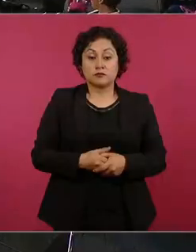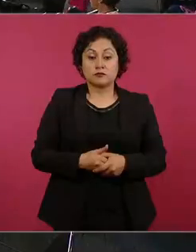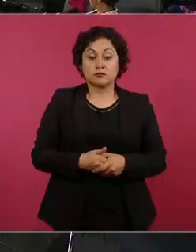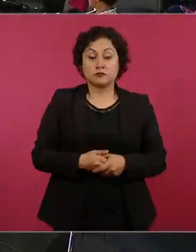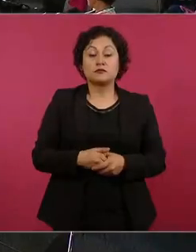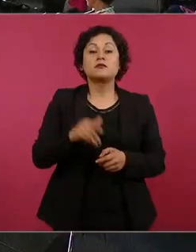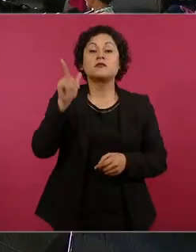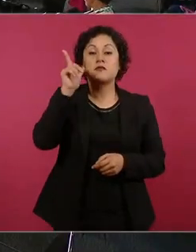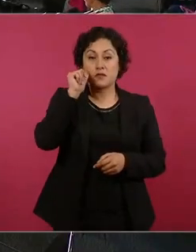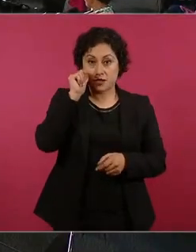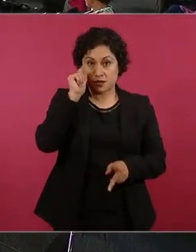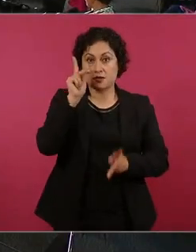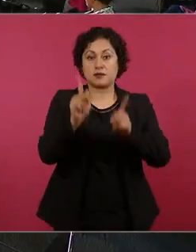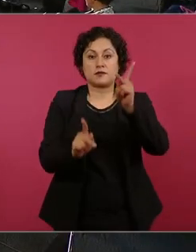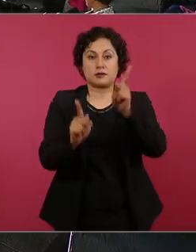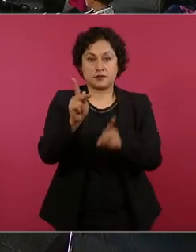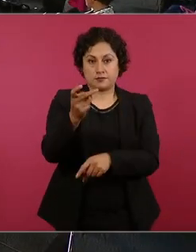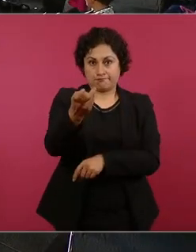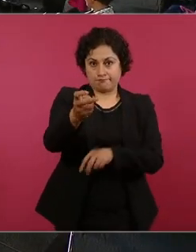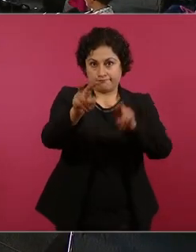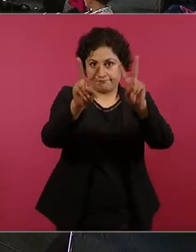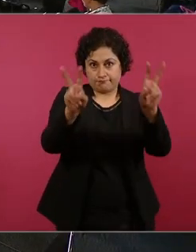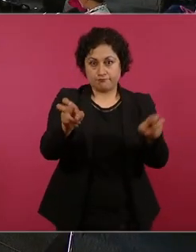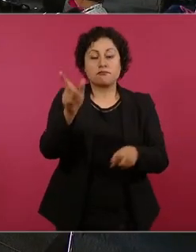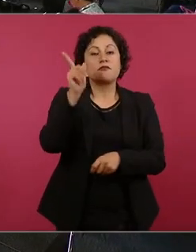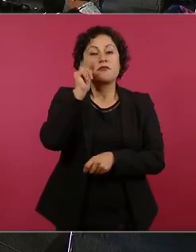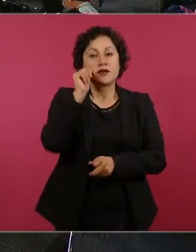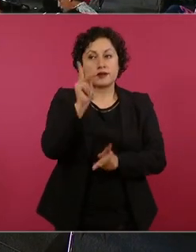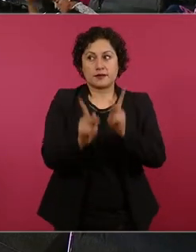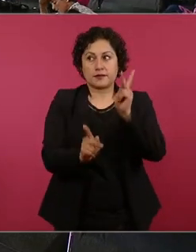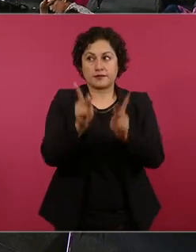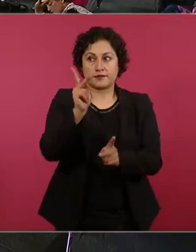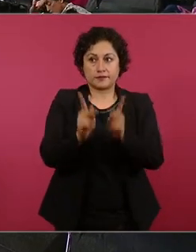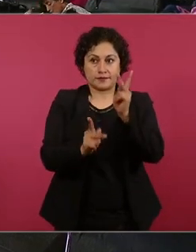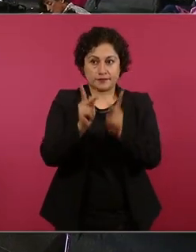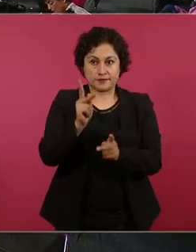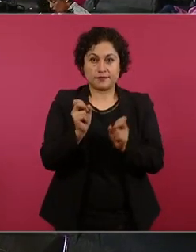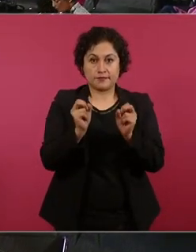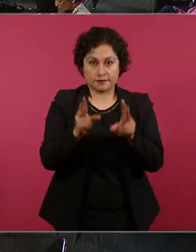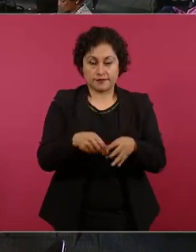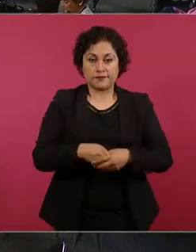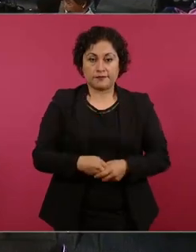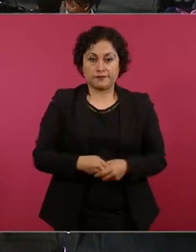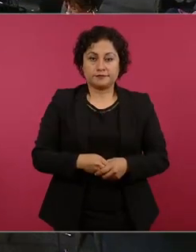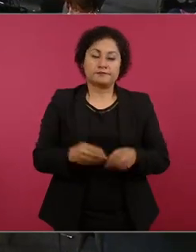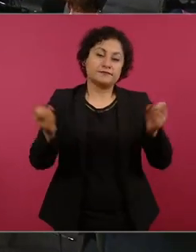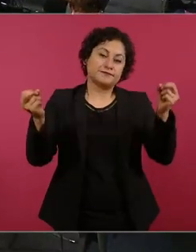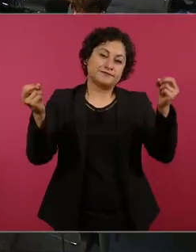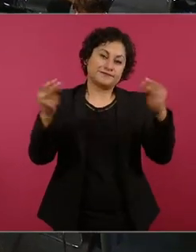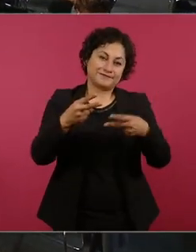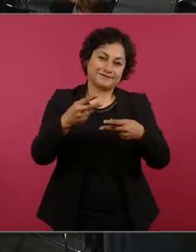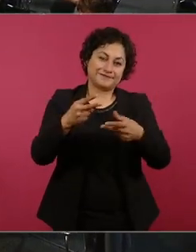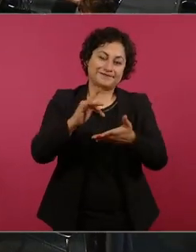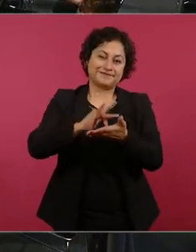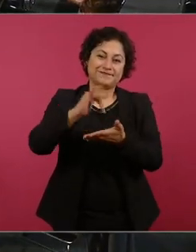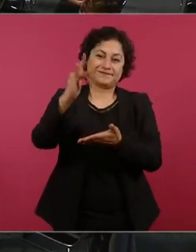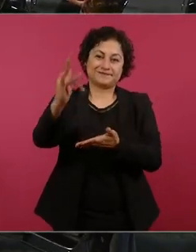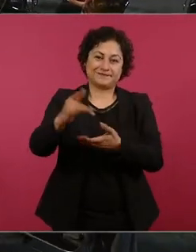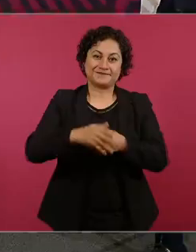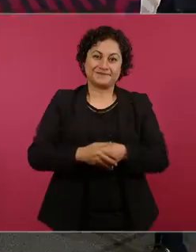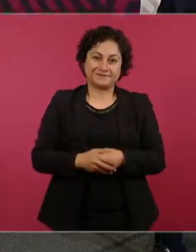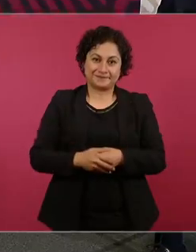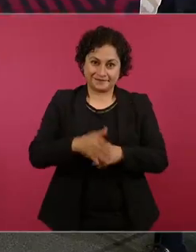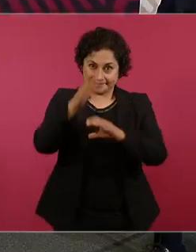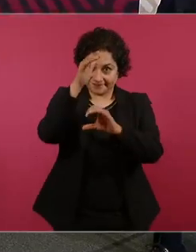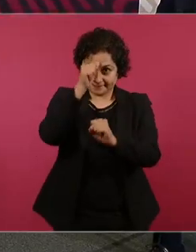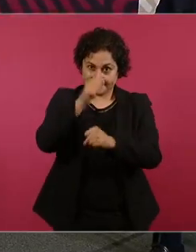mañana hablamos de eso mañana lo tratamos muy bien nos estamos viendo muchas gracias quedamos así